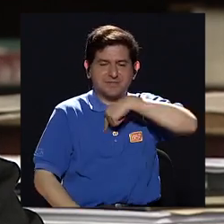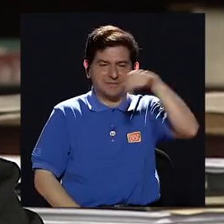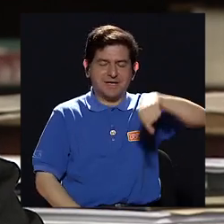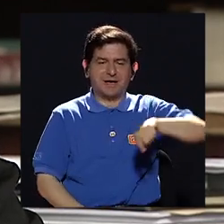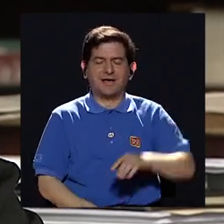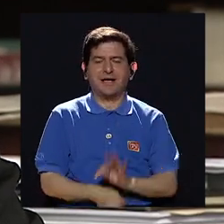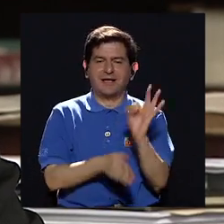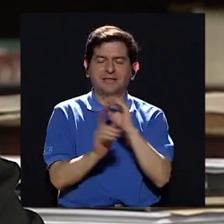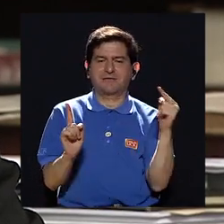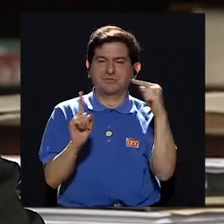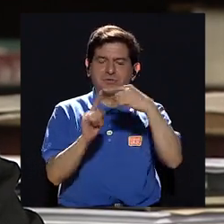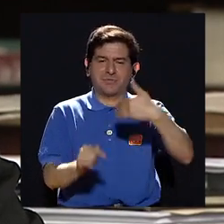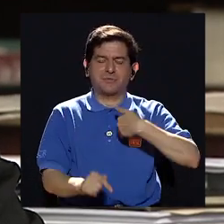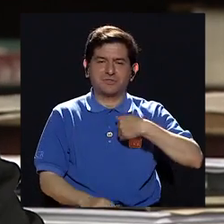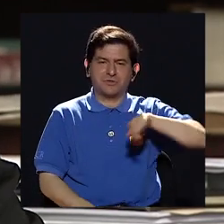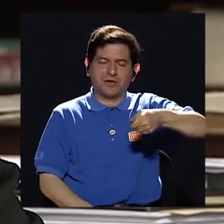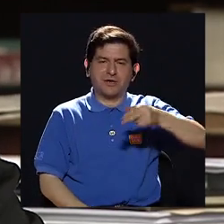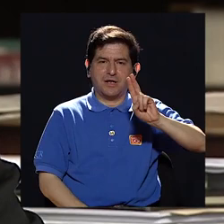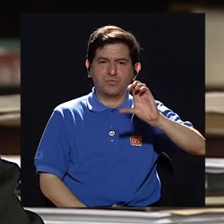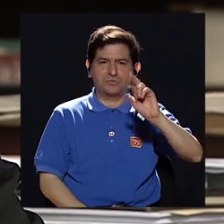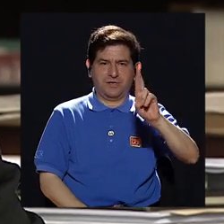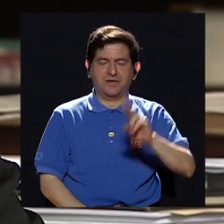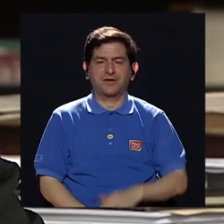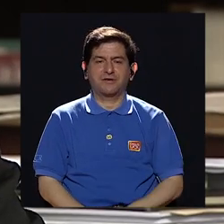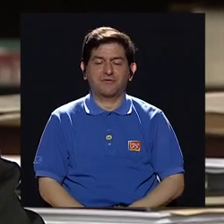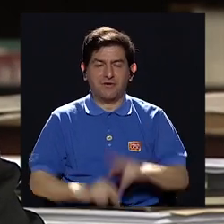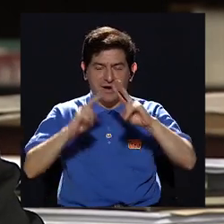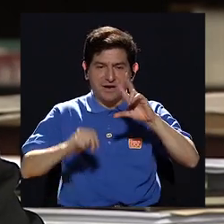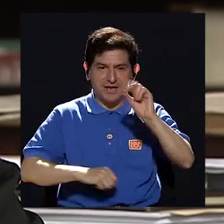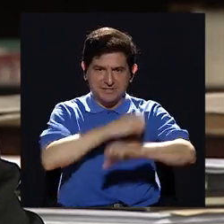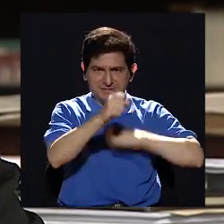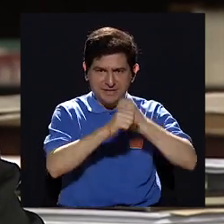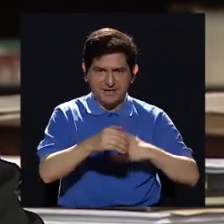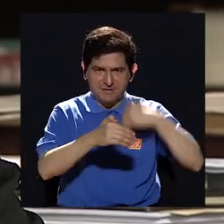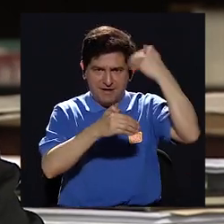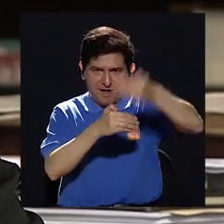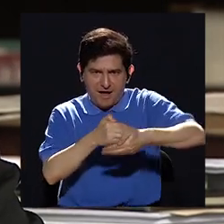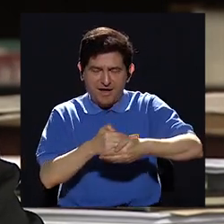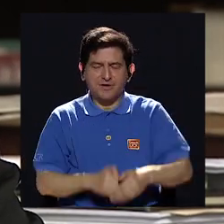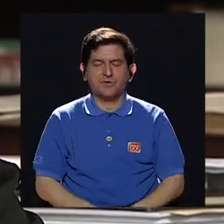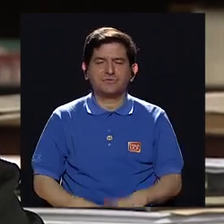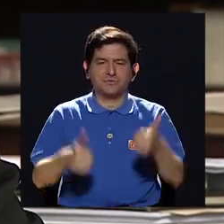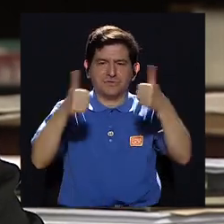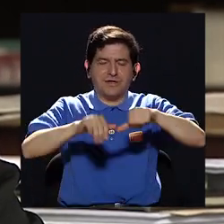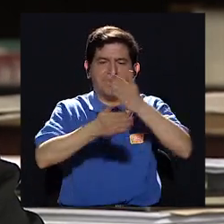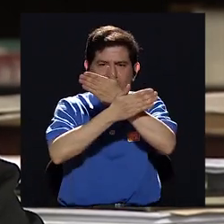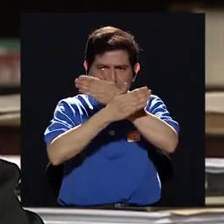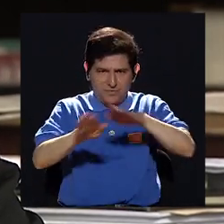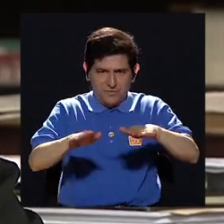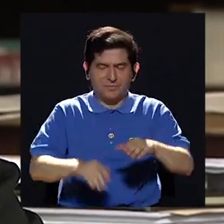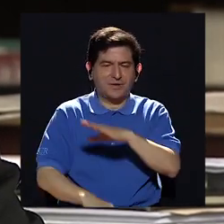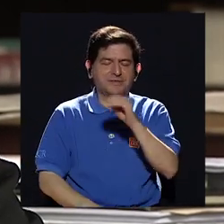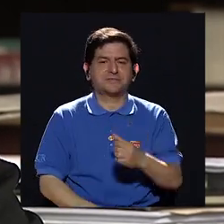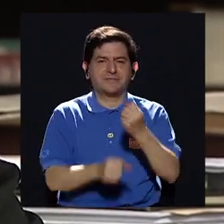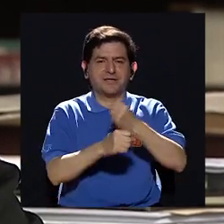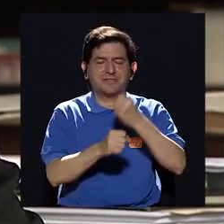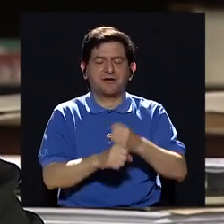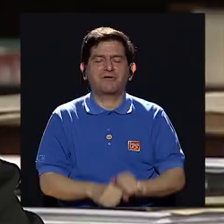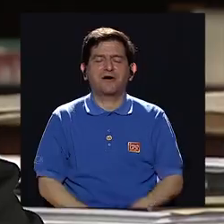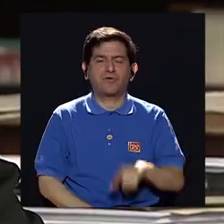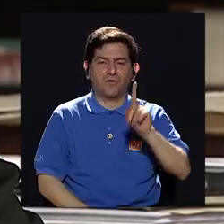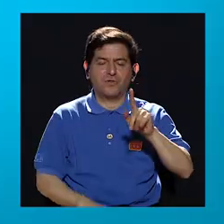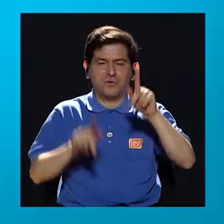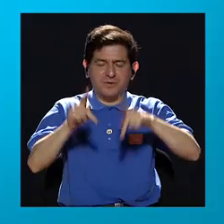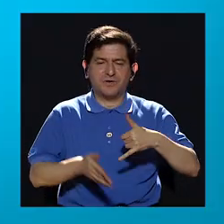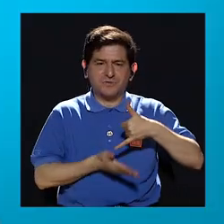en Televisión con Sentido hoy hicimos análisis 30 años después de Esquipulas y del trabajo de un Nobel de la